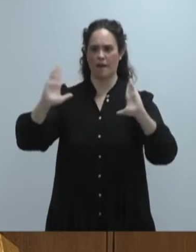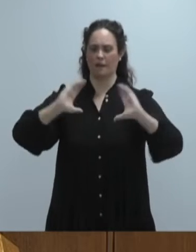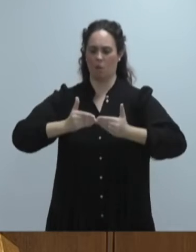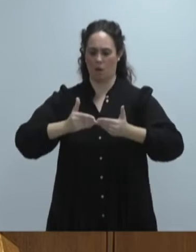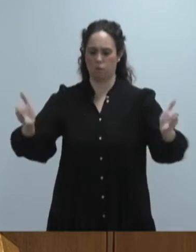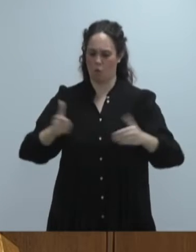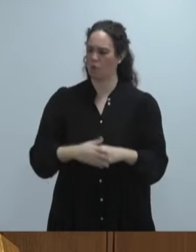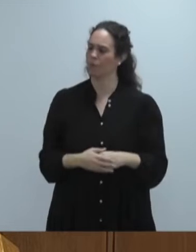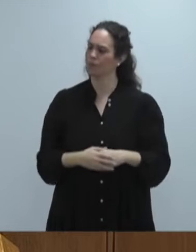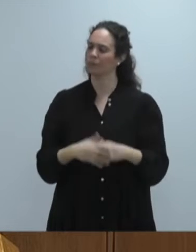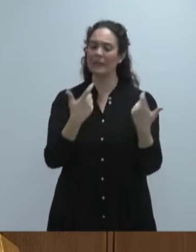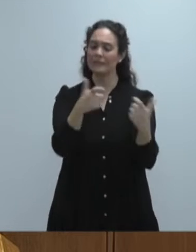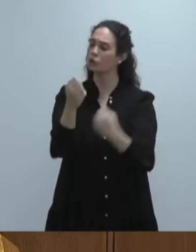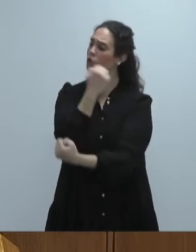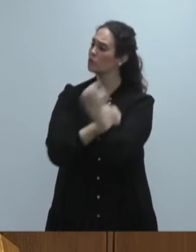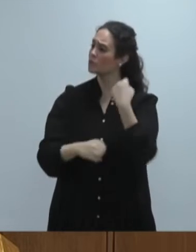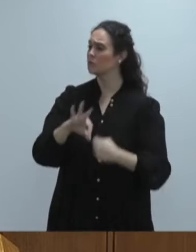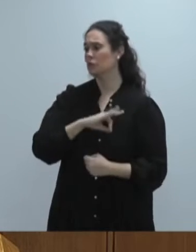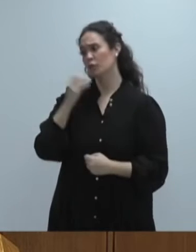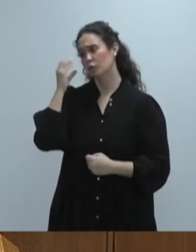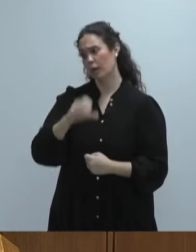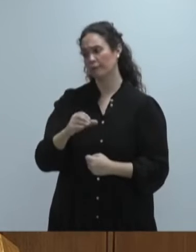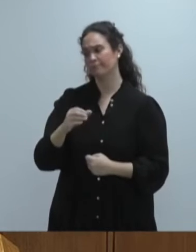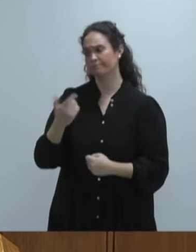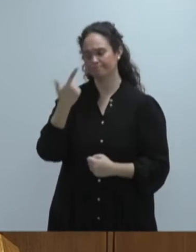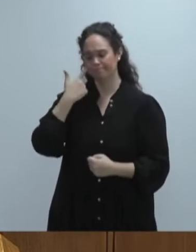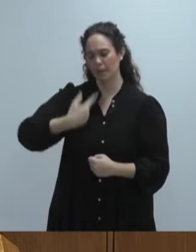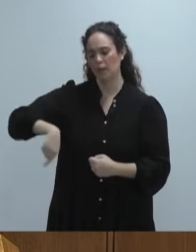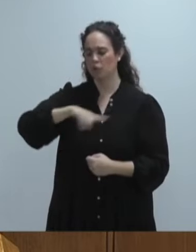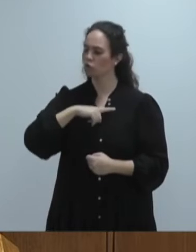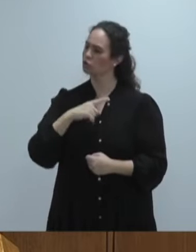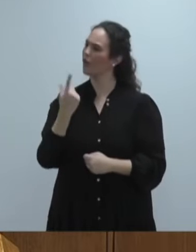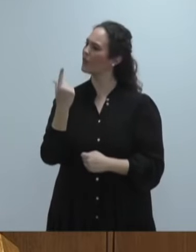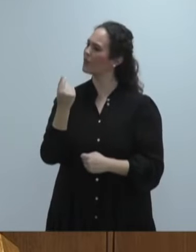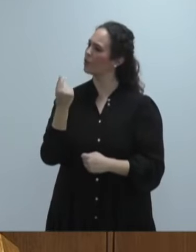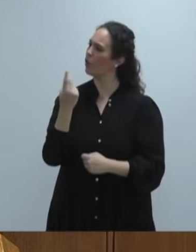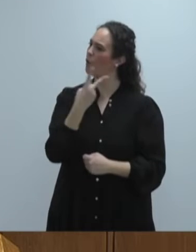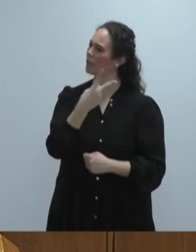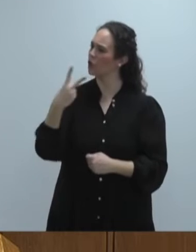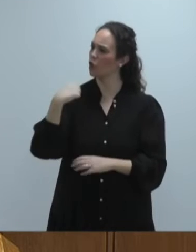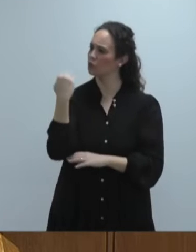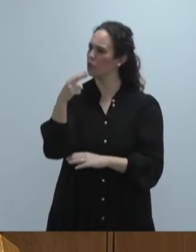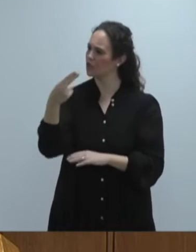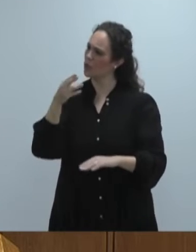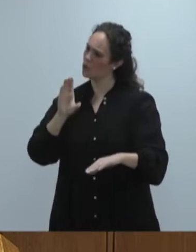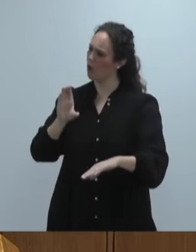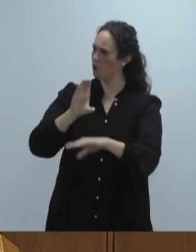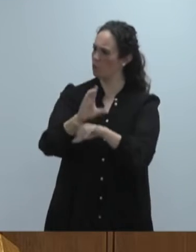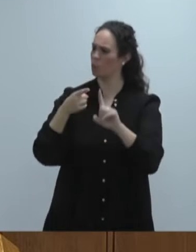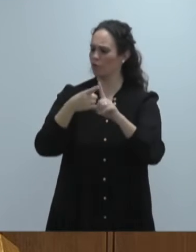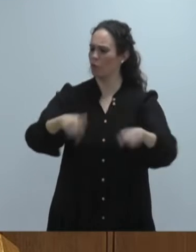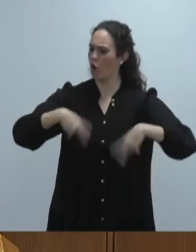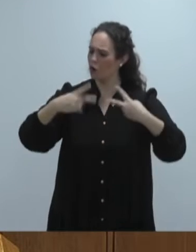En cuanto a los sectores económicos, señor Iturraiz, hemos habilitado una nueva partida de 22 millones de euros para ayudar a la hostelería,